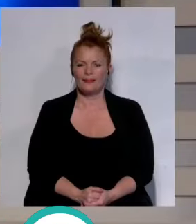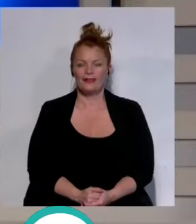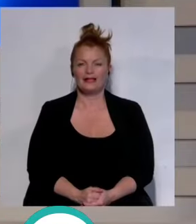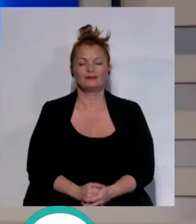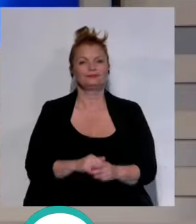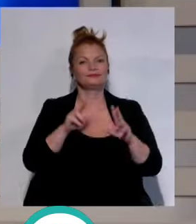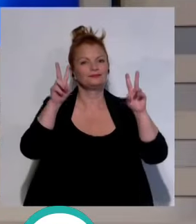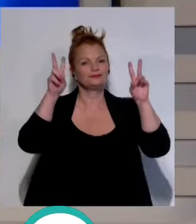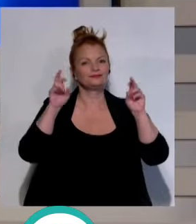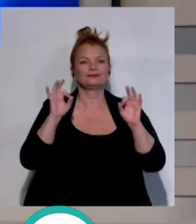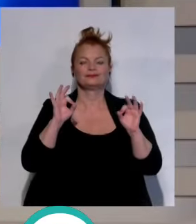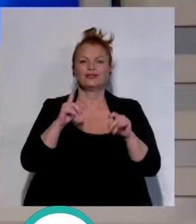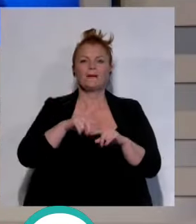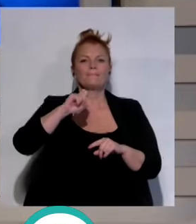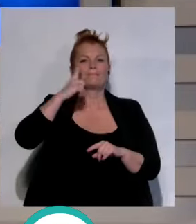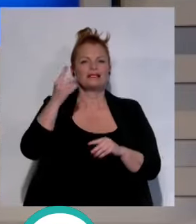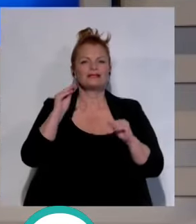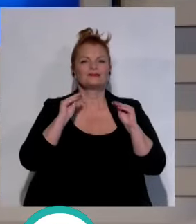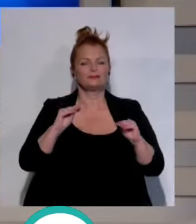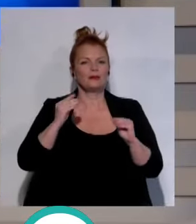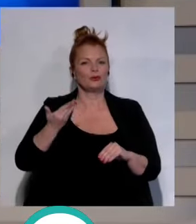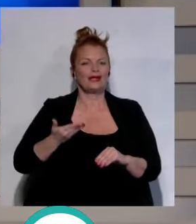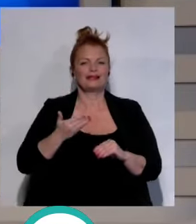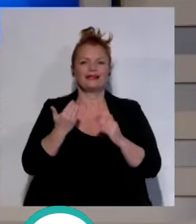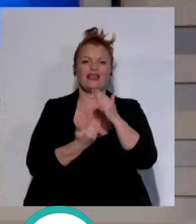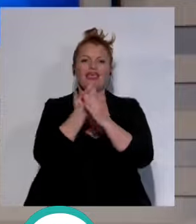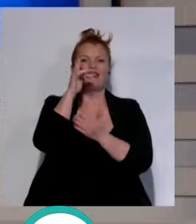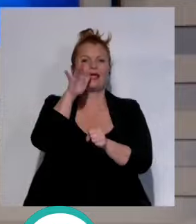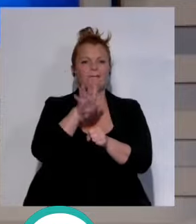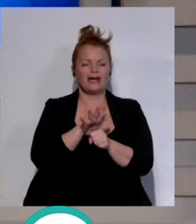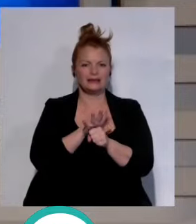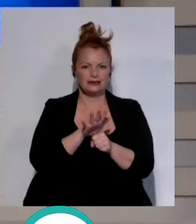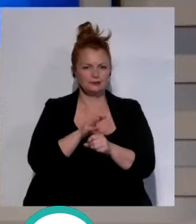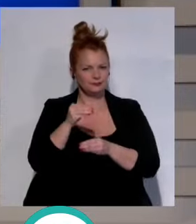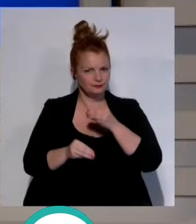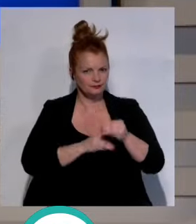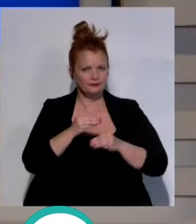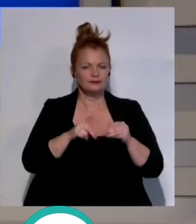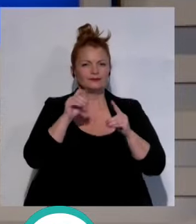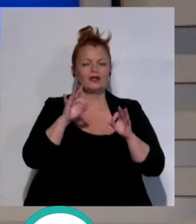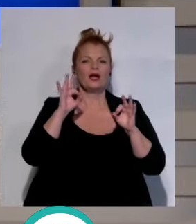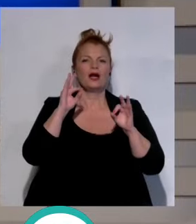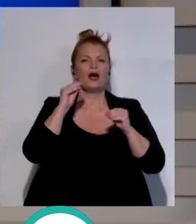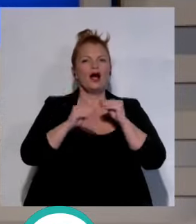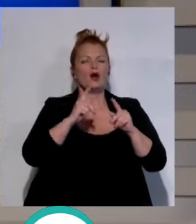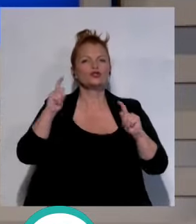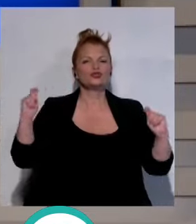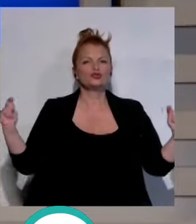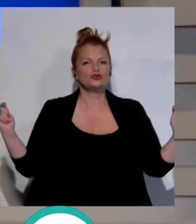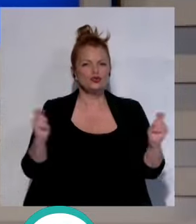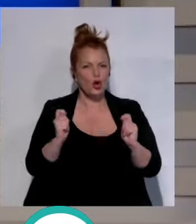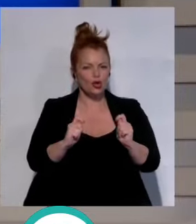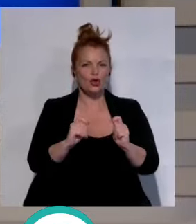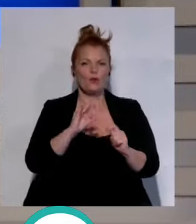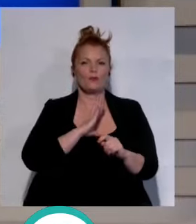Turno ahora para las noticias más destacadas de la jornada del martes en la que nos hicimos eco del llamamiento de socorro por parte